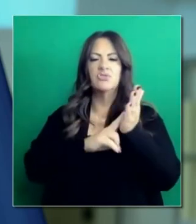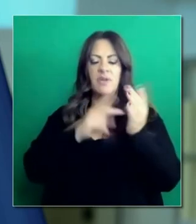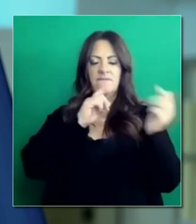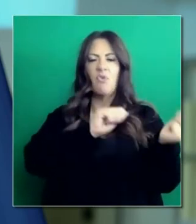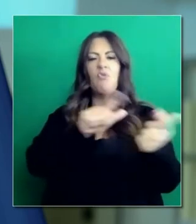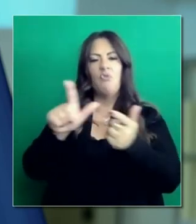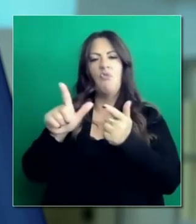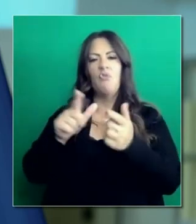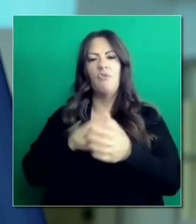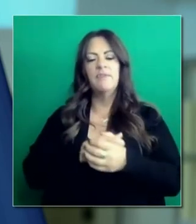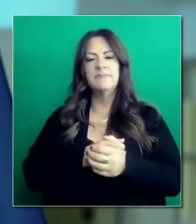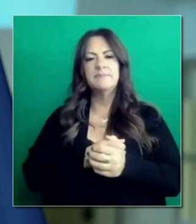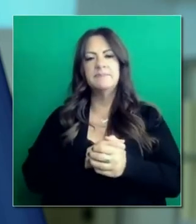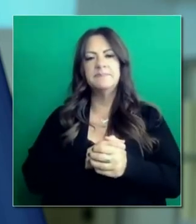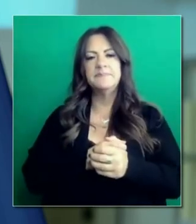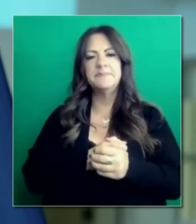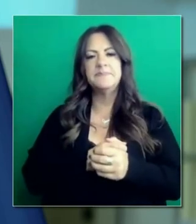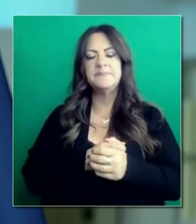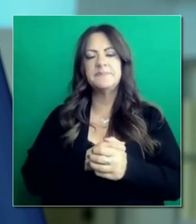resultado digno para todos.